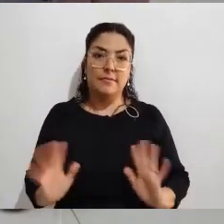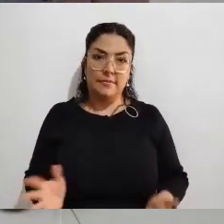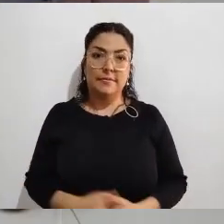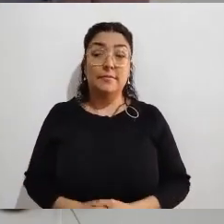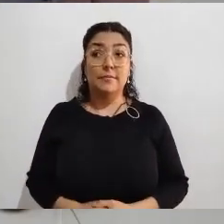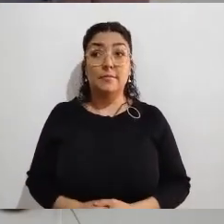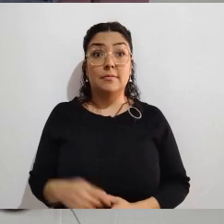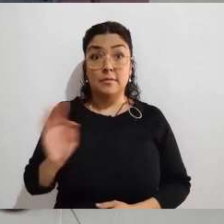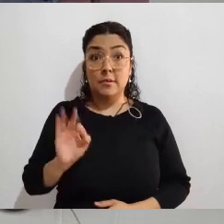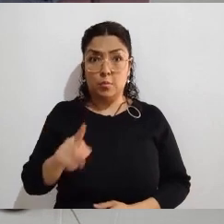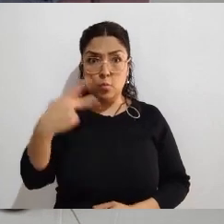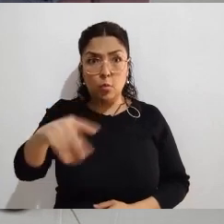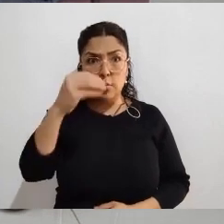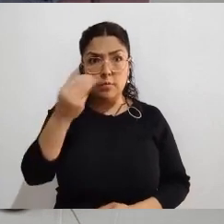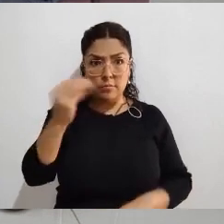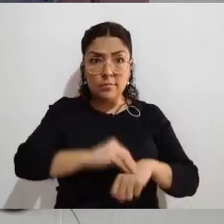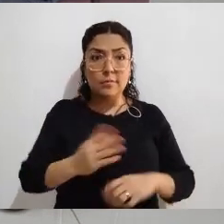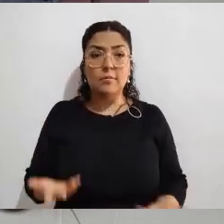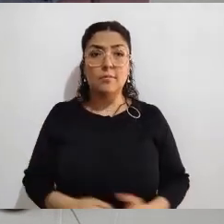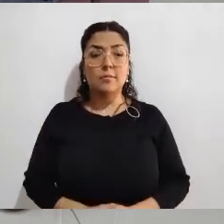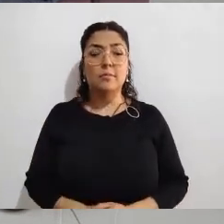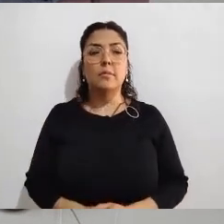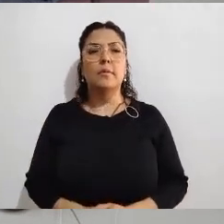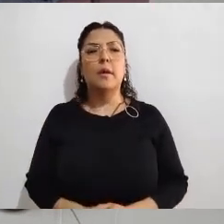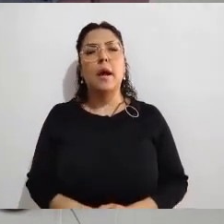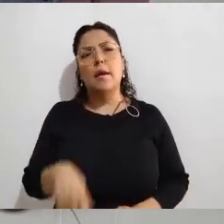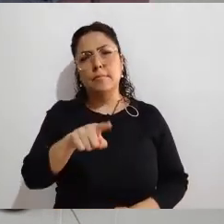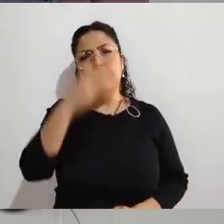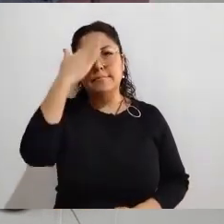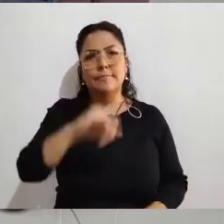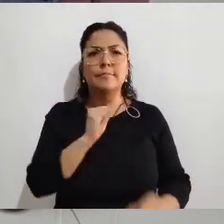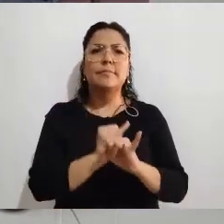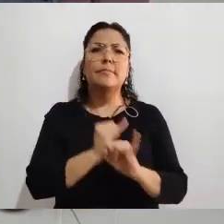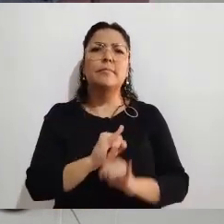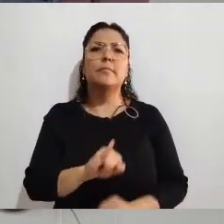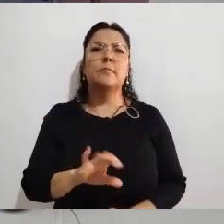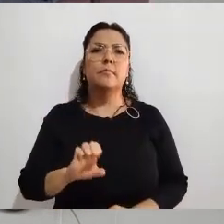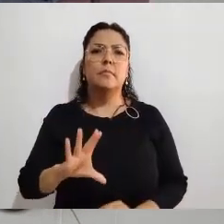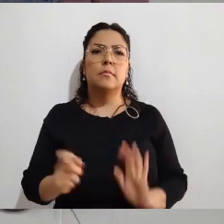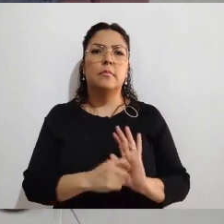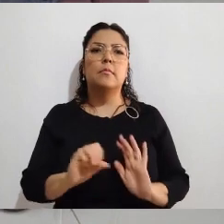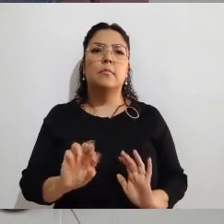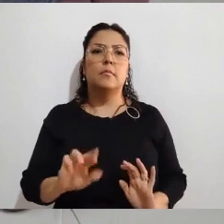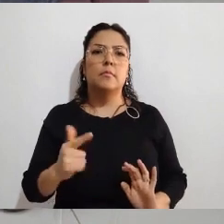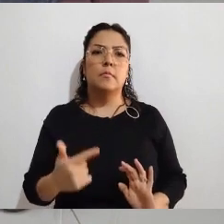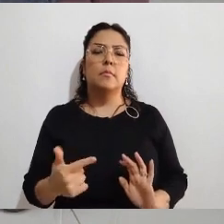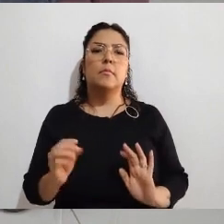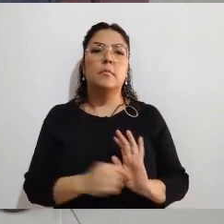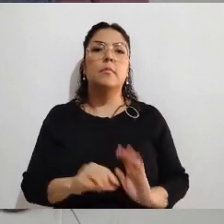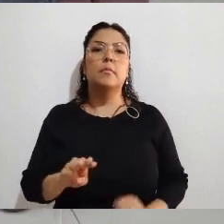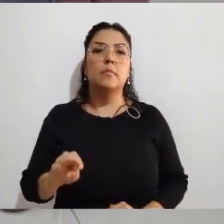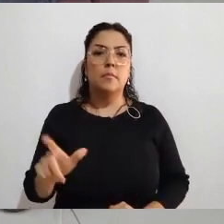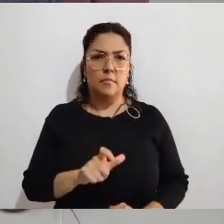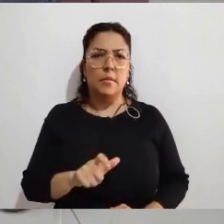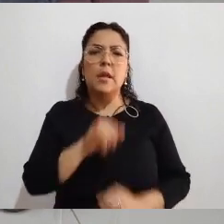algo que por ahí no le haya preguntado y quisiera platicarnos. No más www.is.rg.mx, ahí está toda la información para